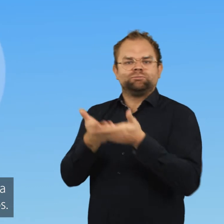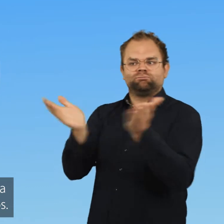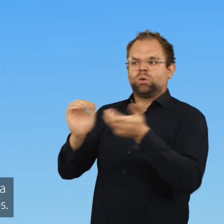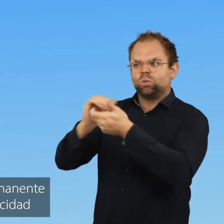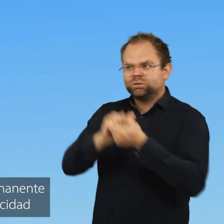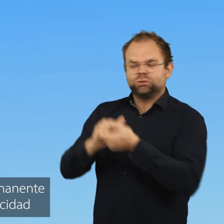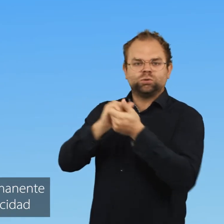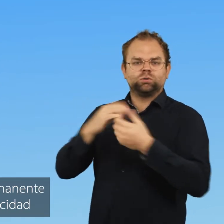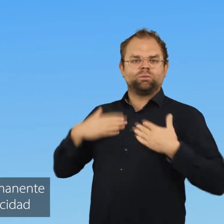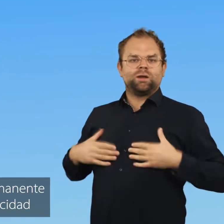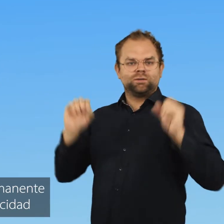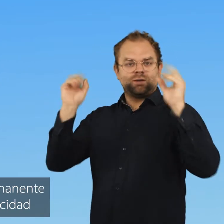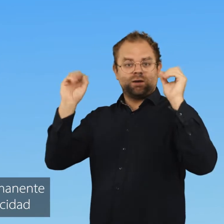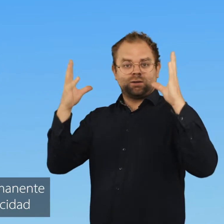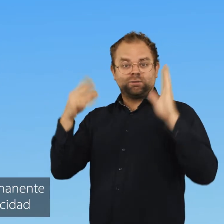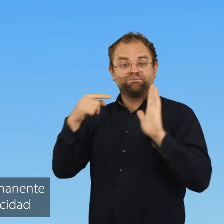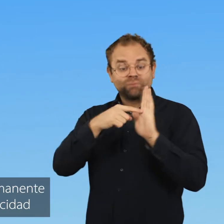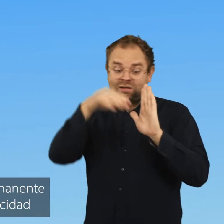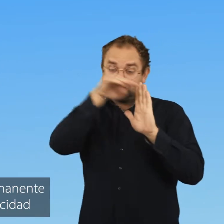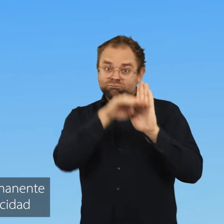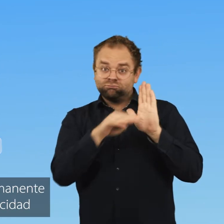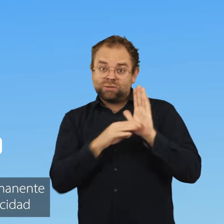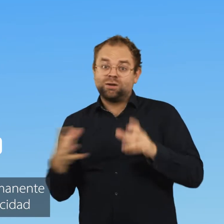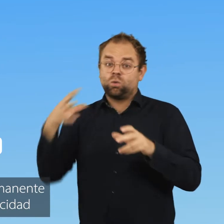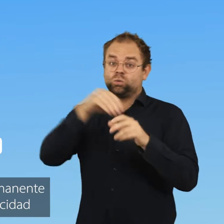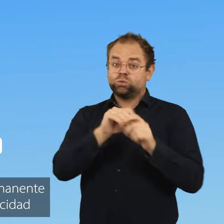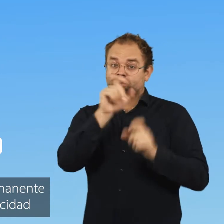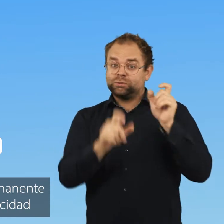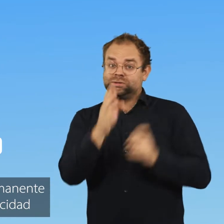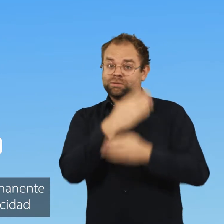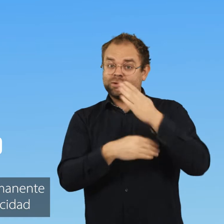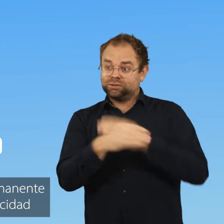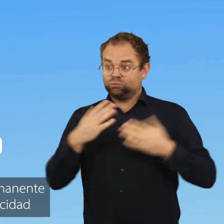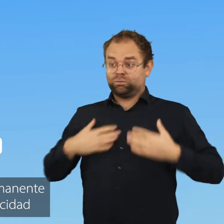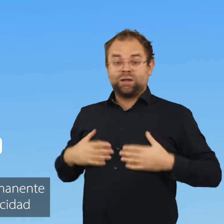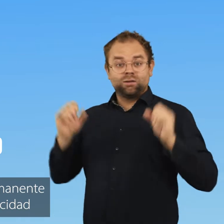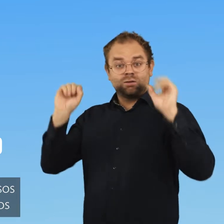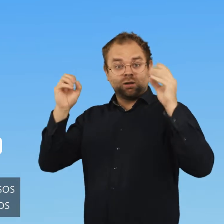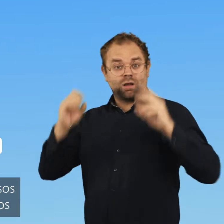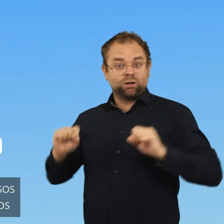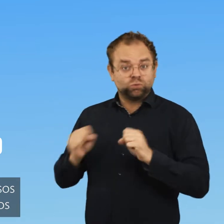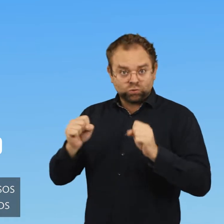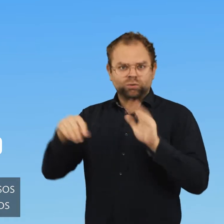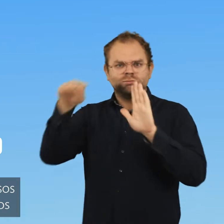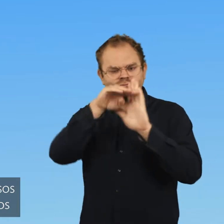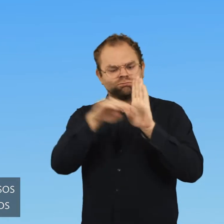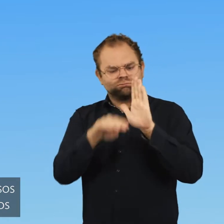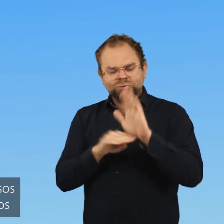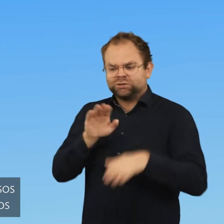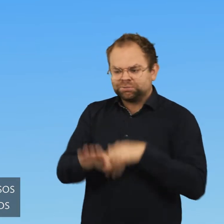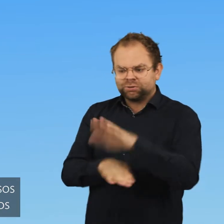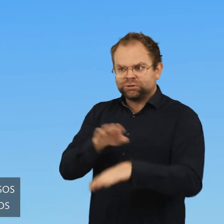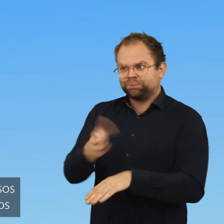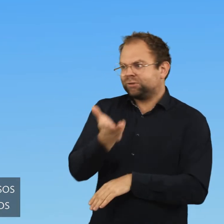humanitarios. Las directrices del Comité Interagencial Permanente para la inclusión de personas con discapacidad en la acción humanitaria